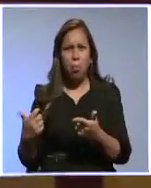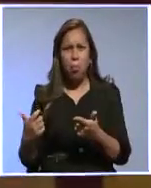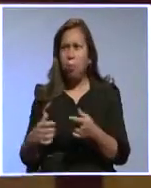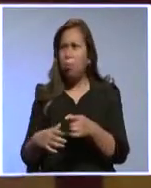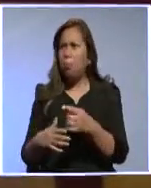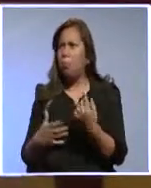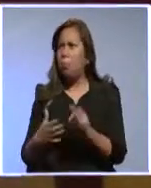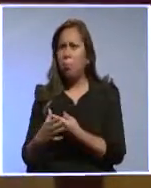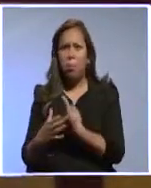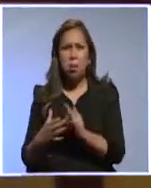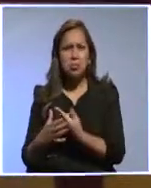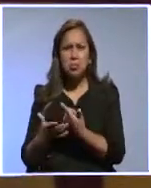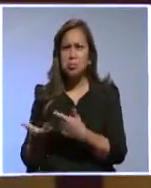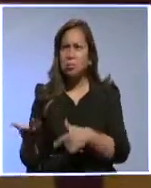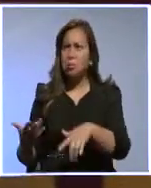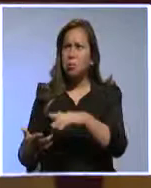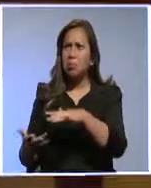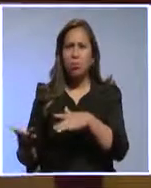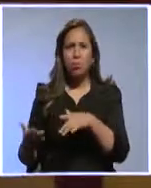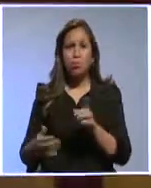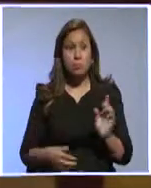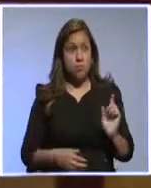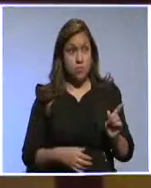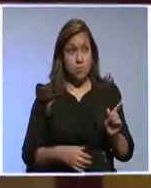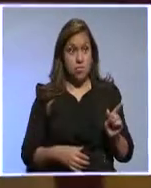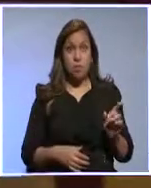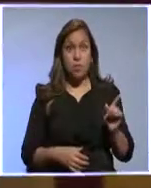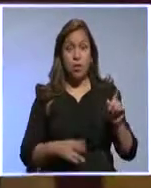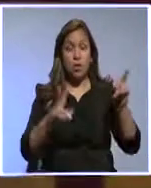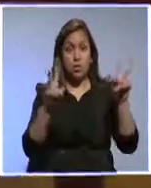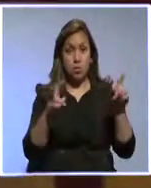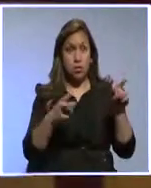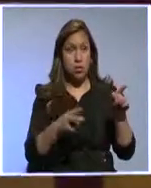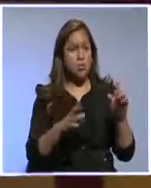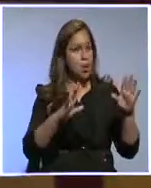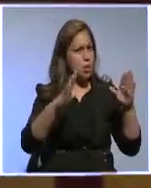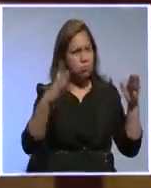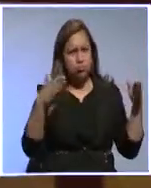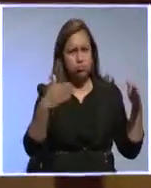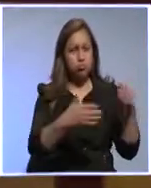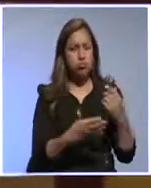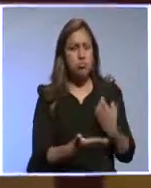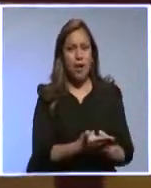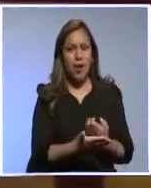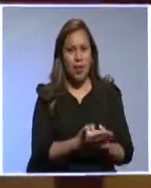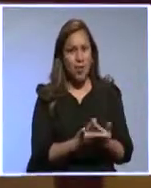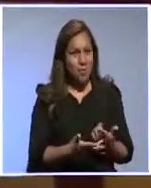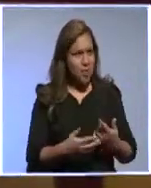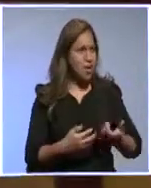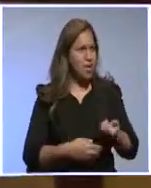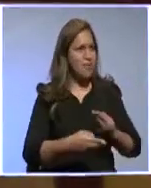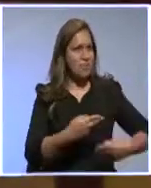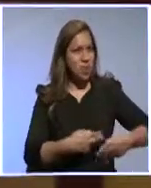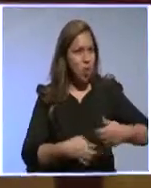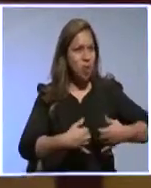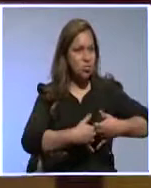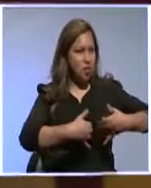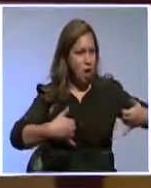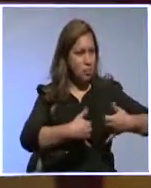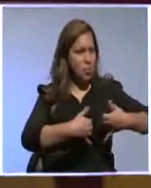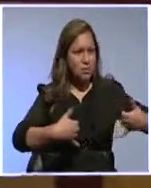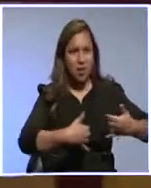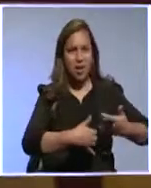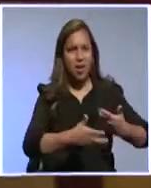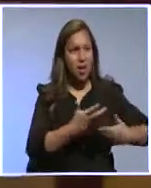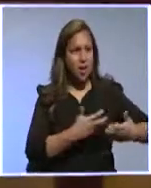se orientó el financiamiento y toda la infraestructura